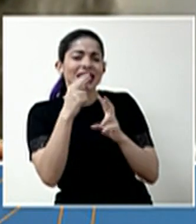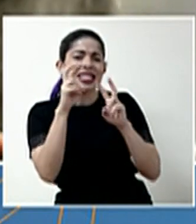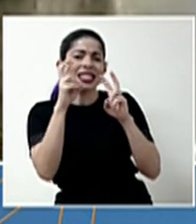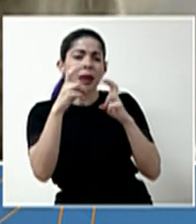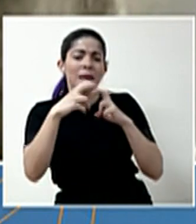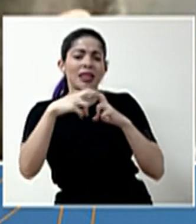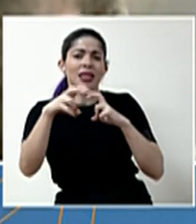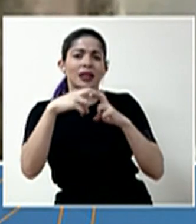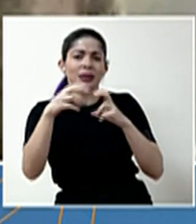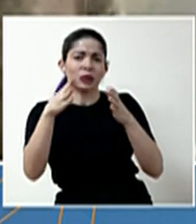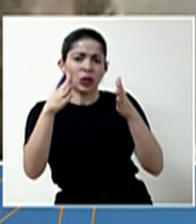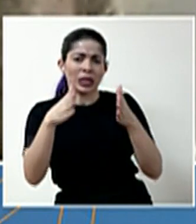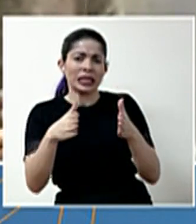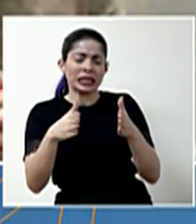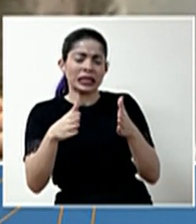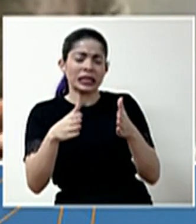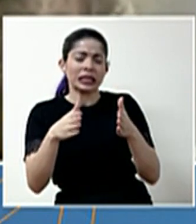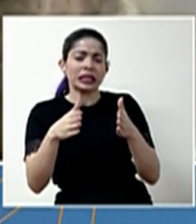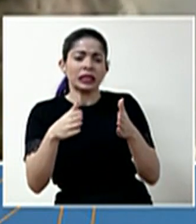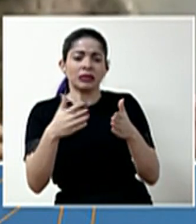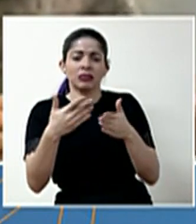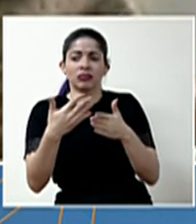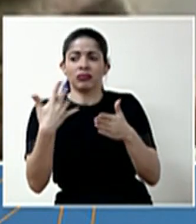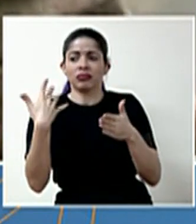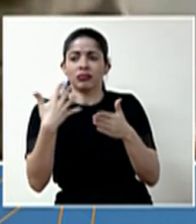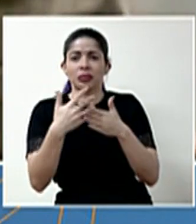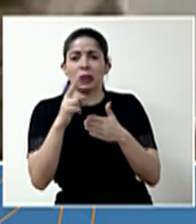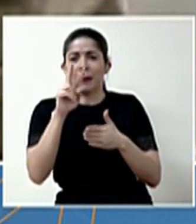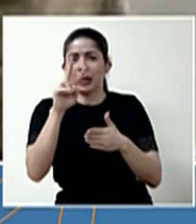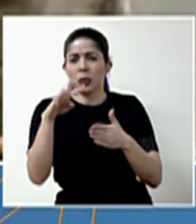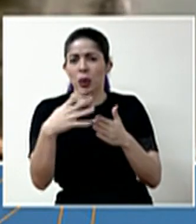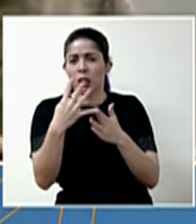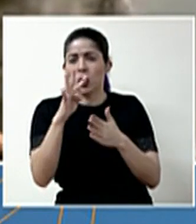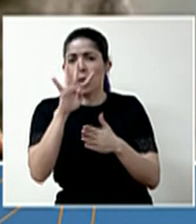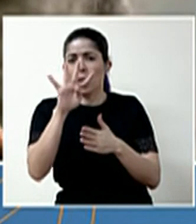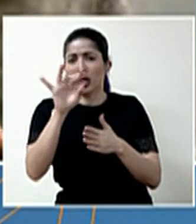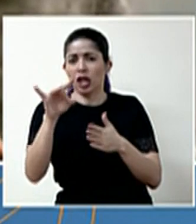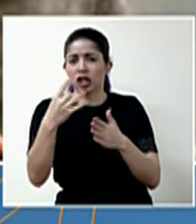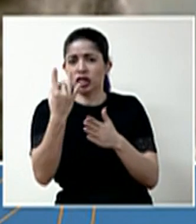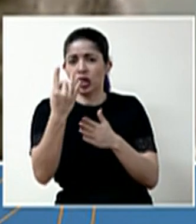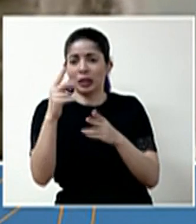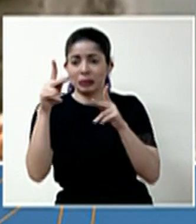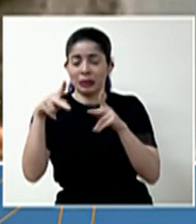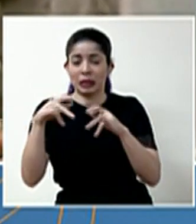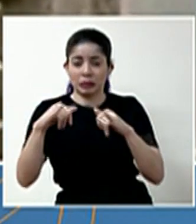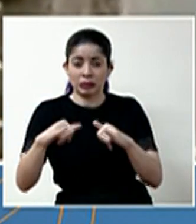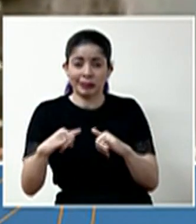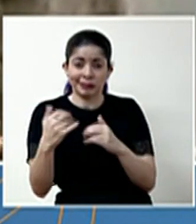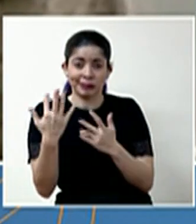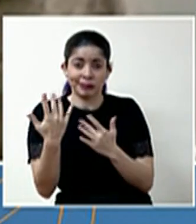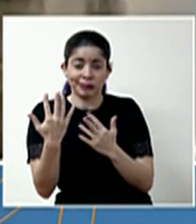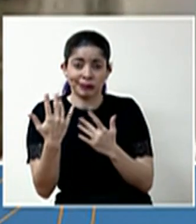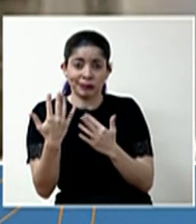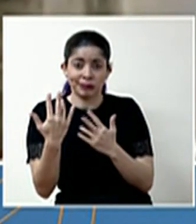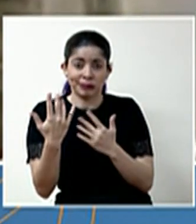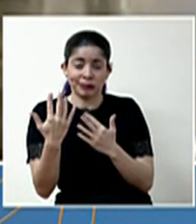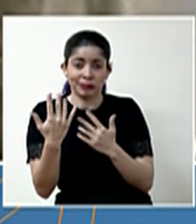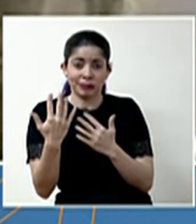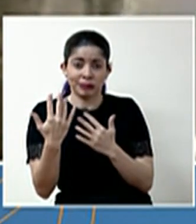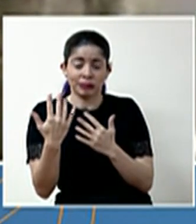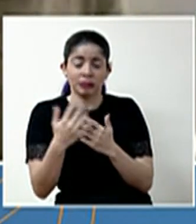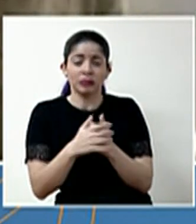transportistas. Básicamente durante las 24, 48 horas que tengan que estar ellas para poder ingresar a transportistas,